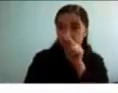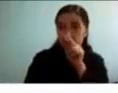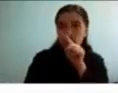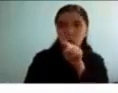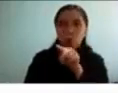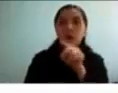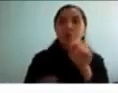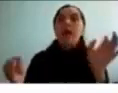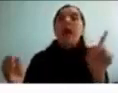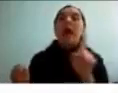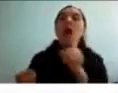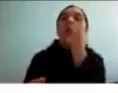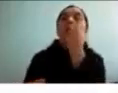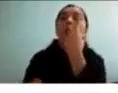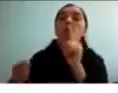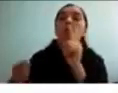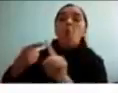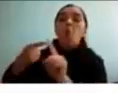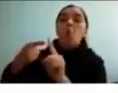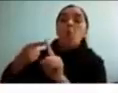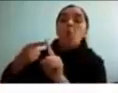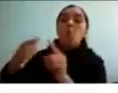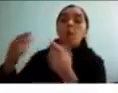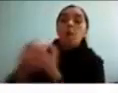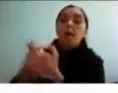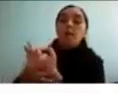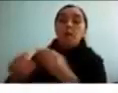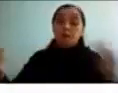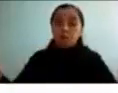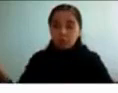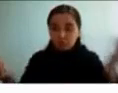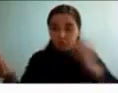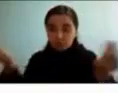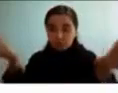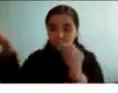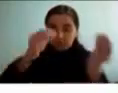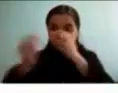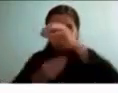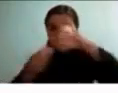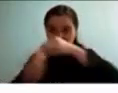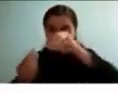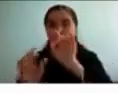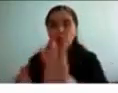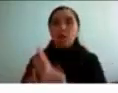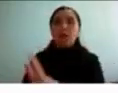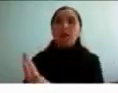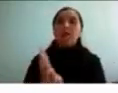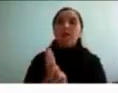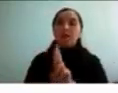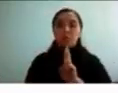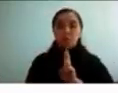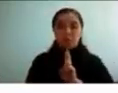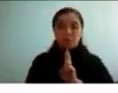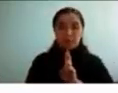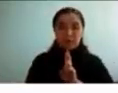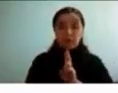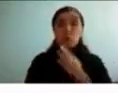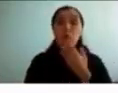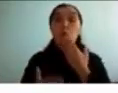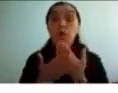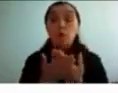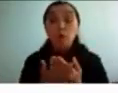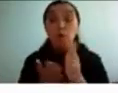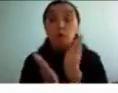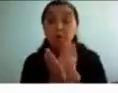únicamente que el niño tenga TDAH sino esta combinación de estos factores por lo tanto cuando orientamos y diseñamos el tratamiento tenemos